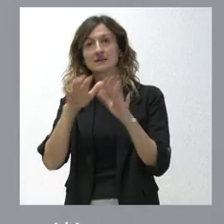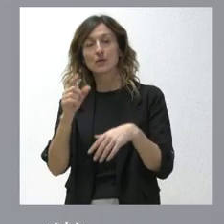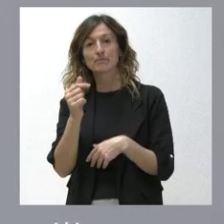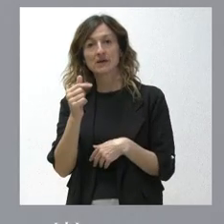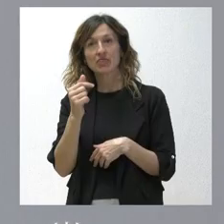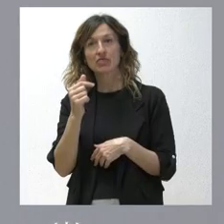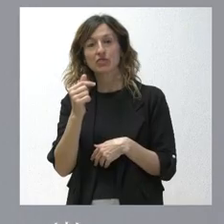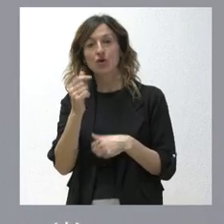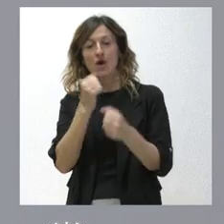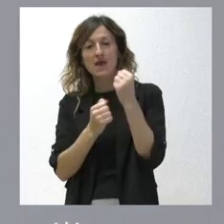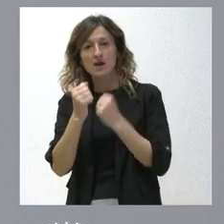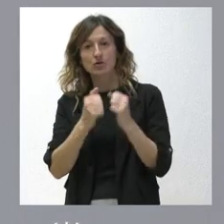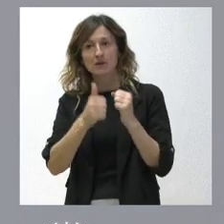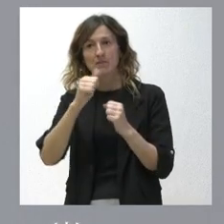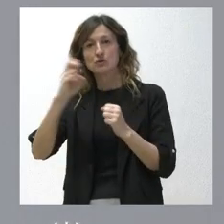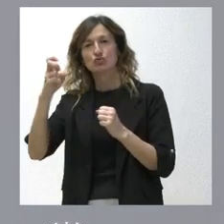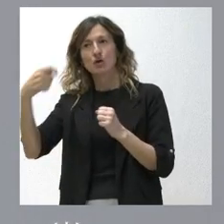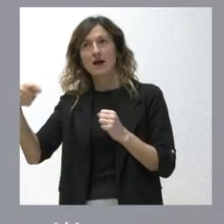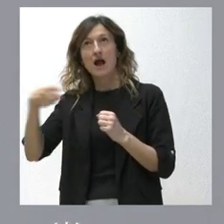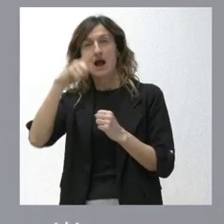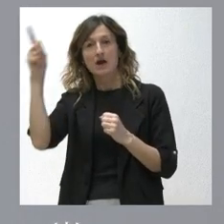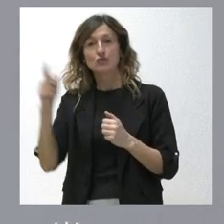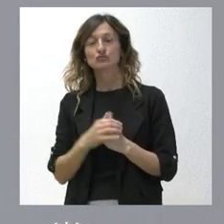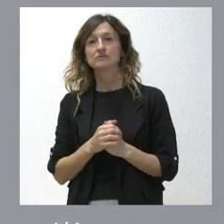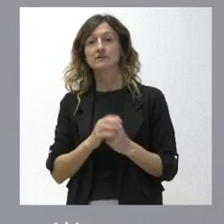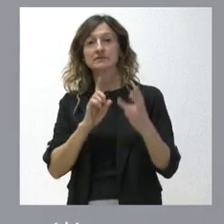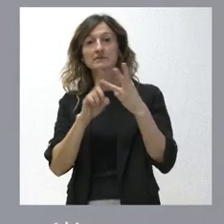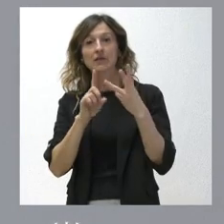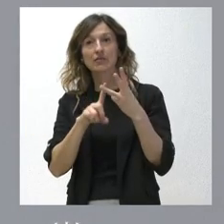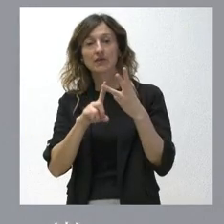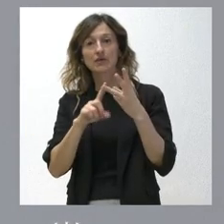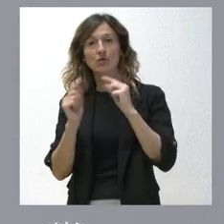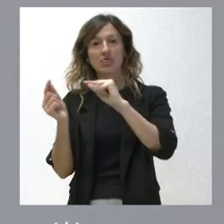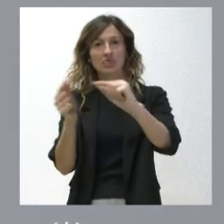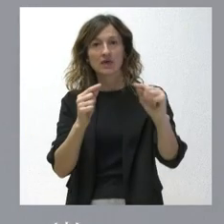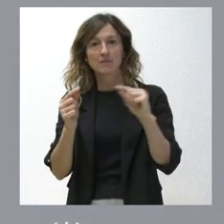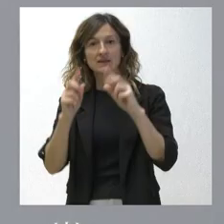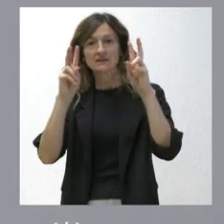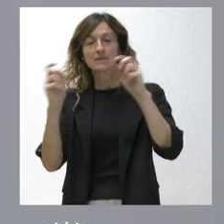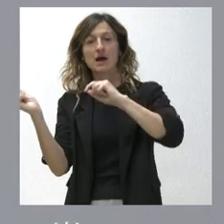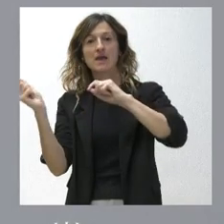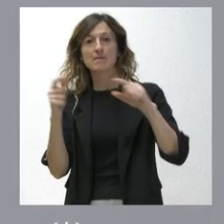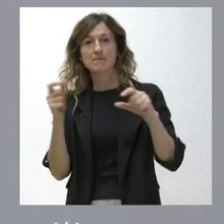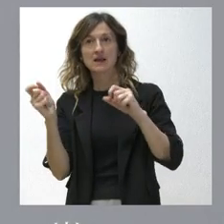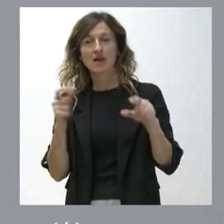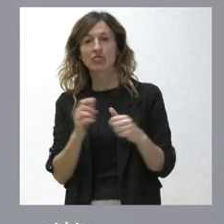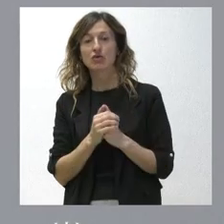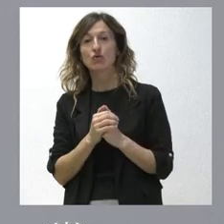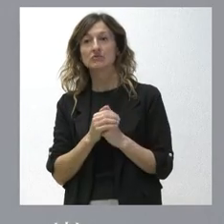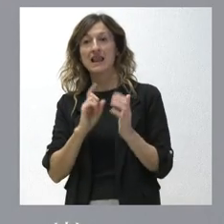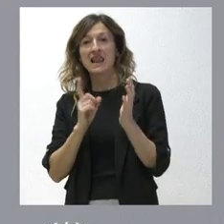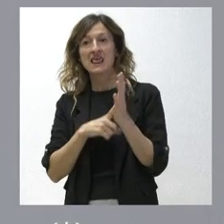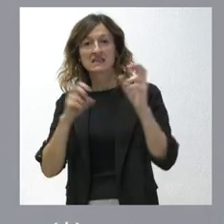de la vivienda sea más económico que en la media nacional. Y tercero, el debate en torno a la inmigración ilegal